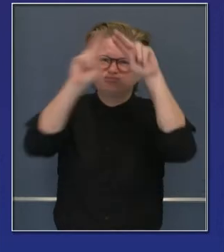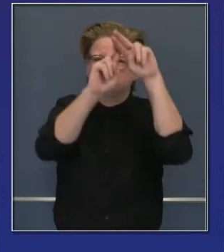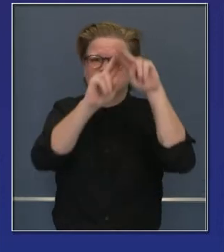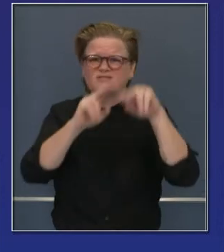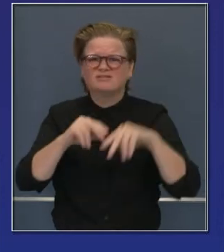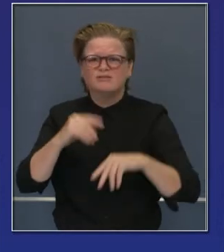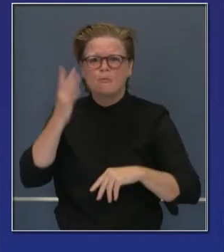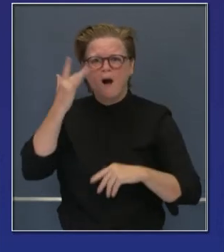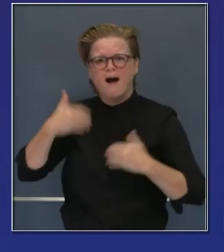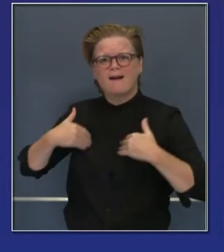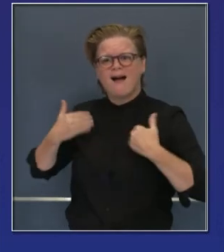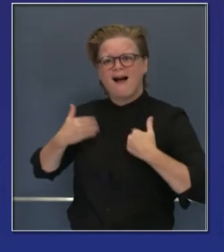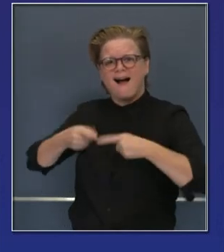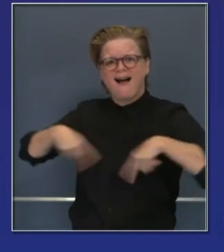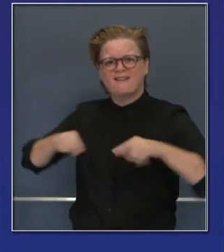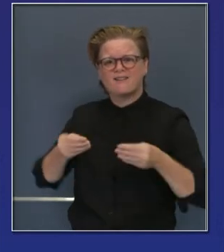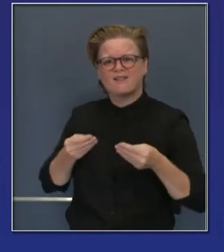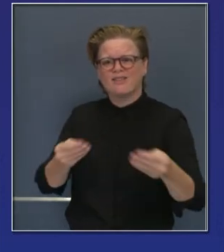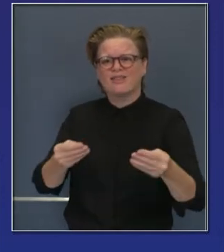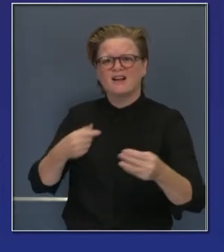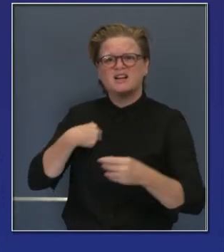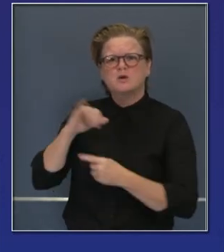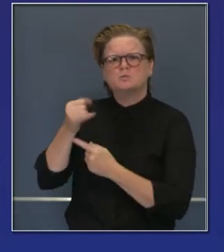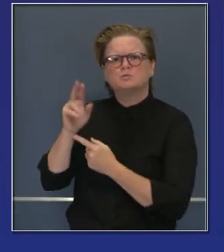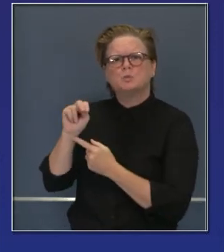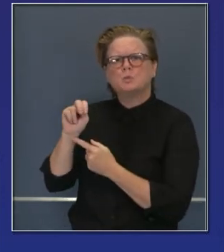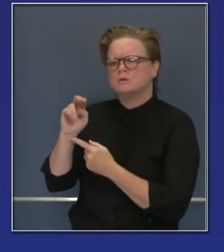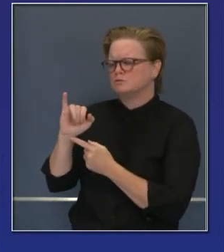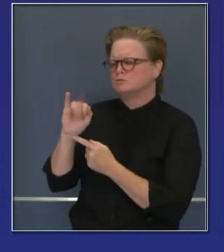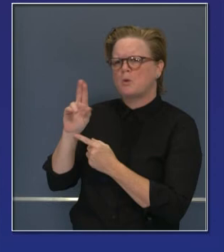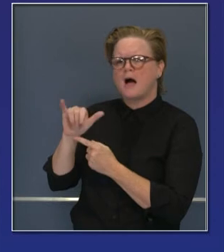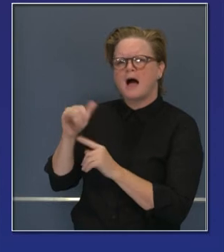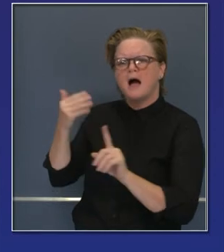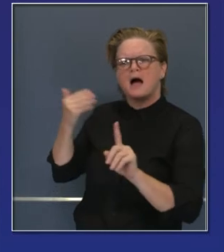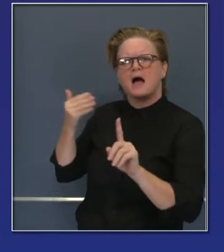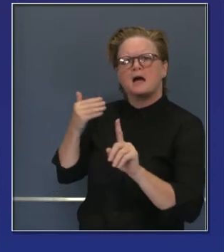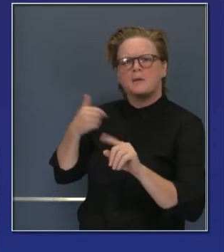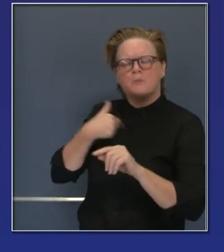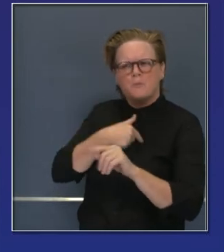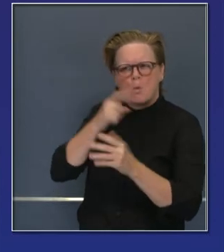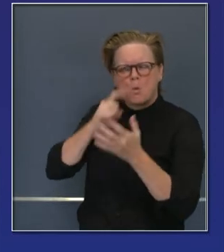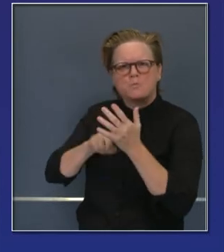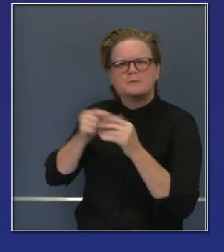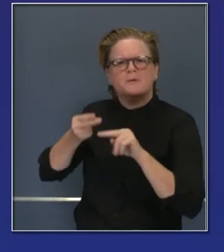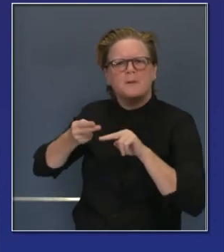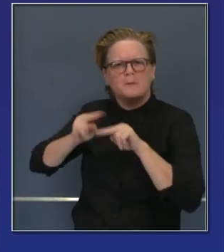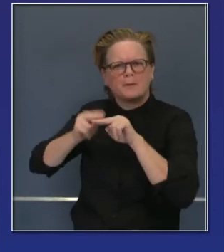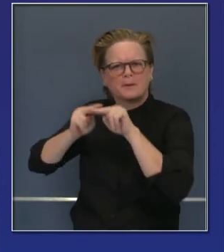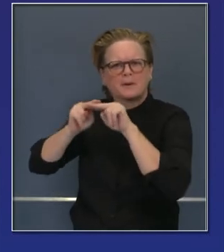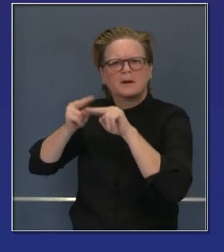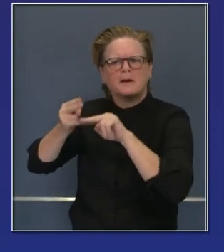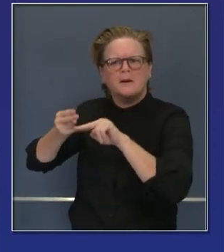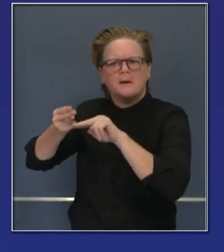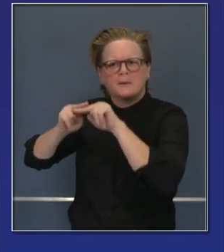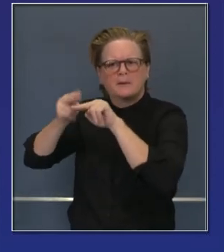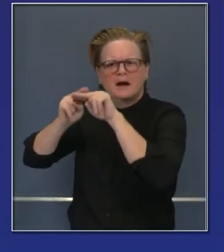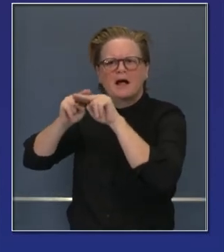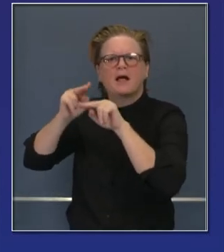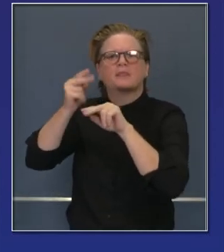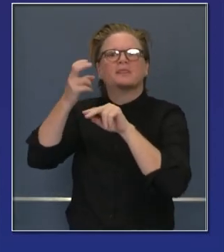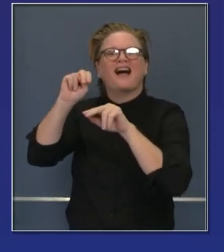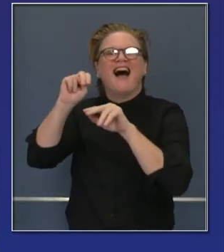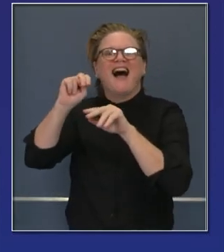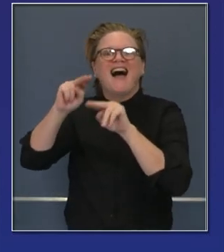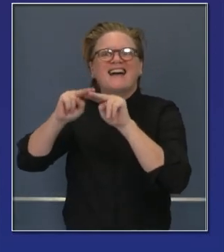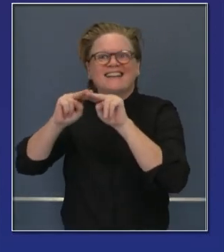durante junio y julio, el auge de casos que tuvimos. Ahora sabemos que hospitales a lo ancho del estado nos están diciendo